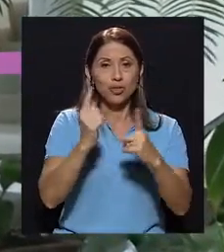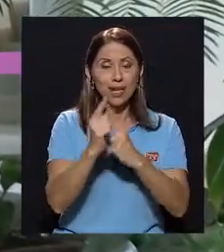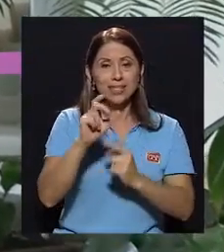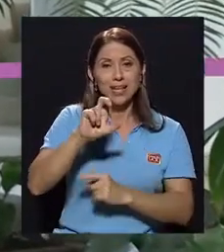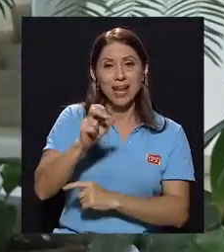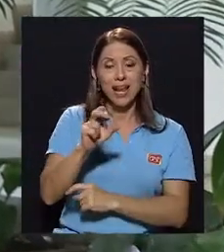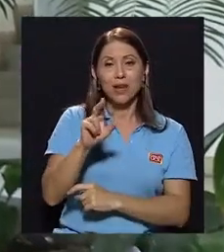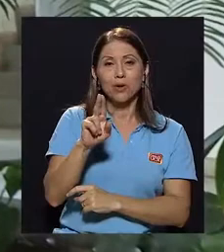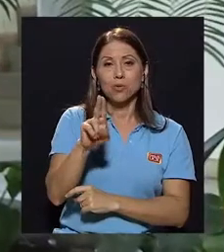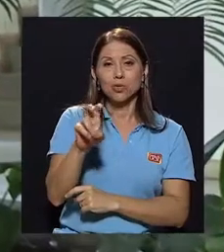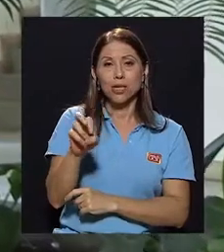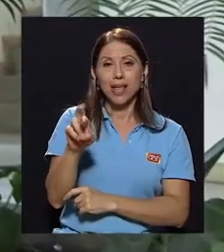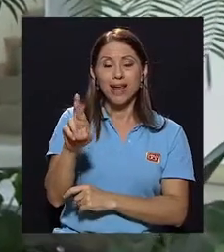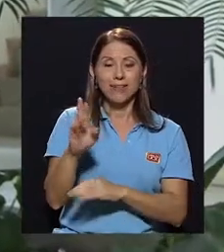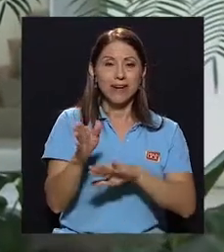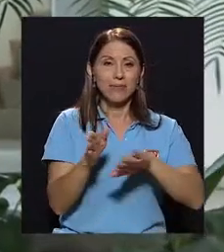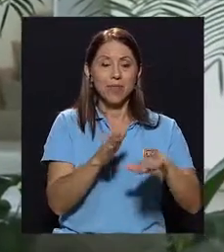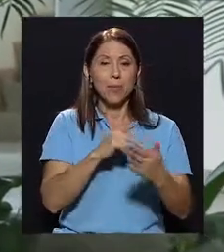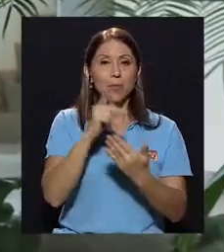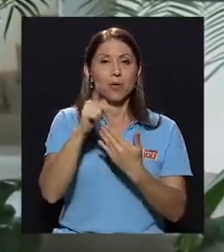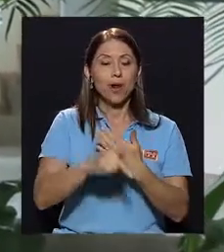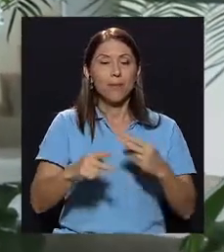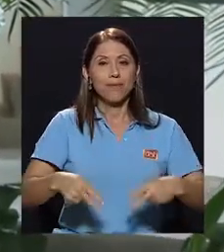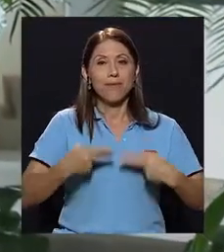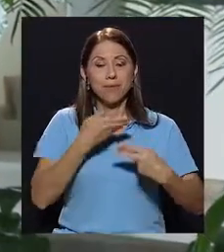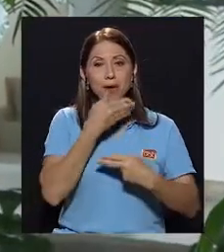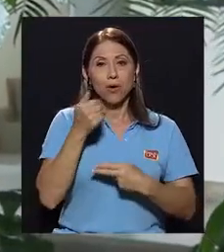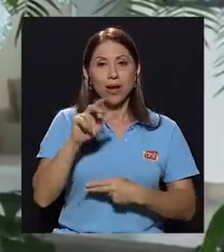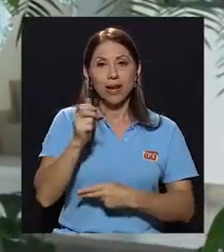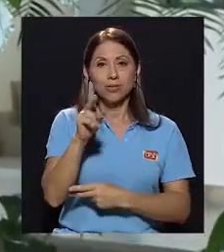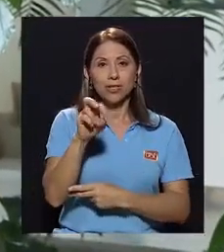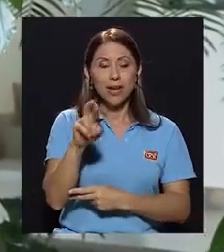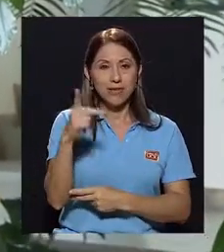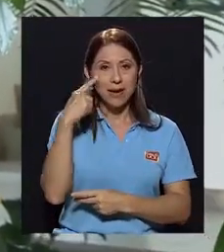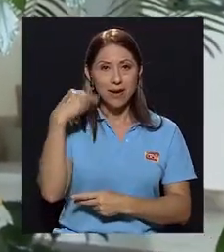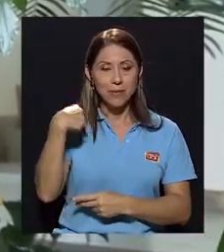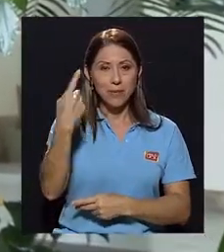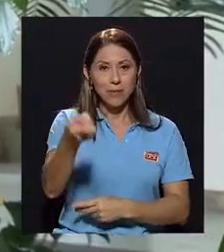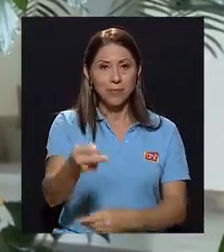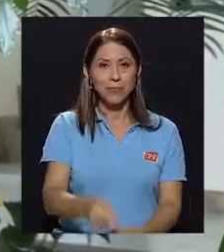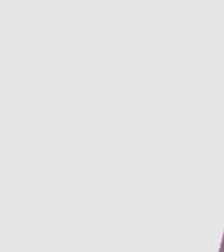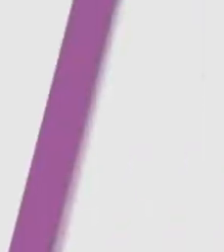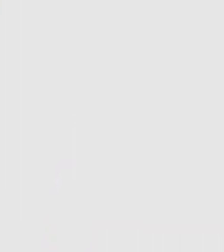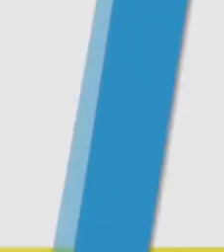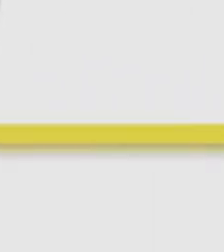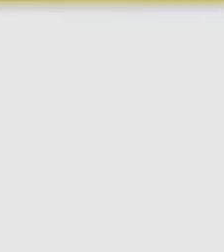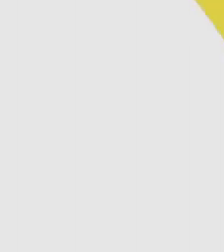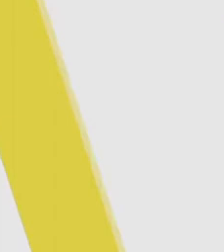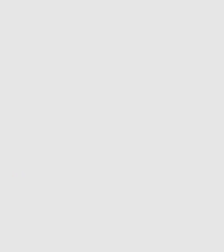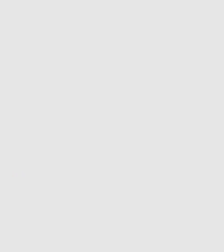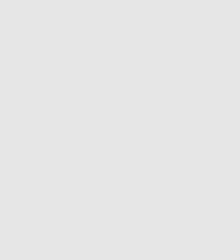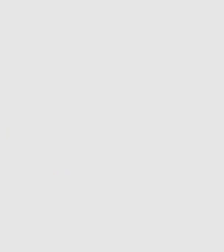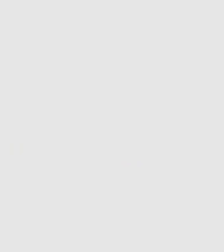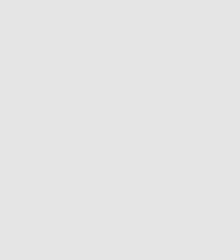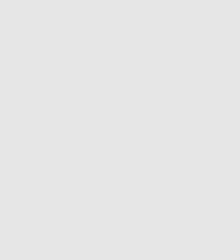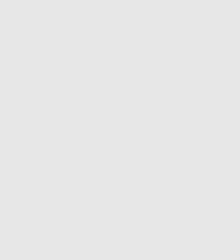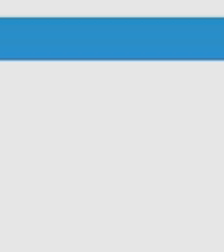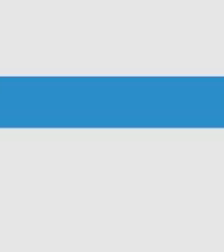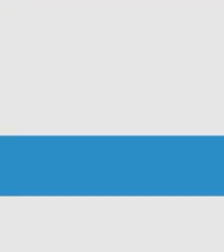UCR y Programa Vivir Mejor Canal UCR. Hasta pronto. Hasta pronto.